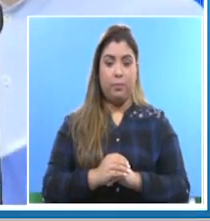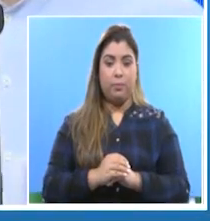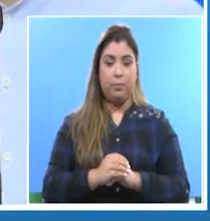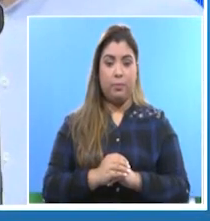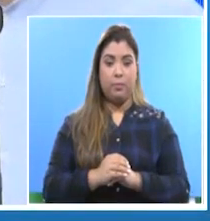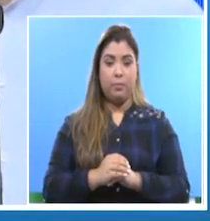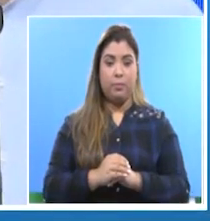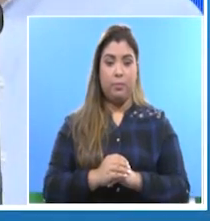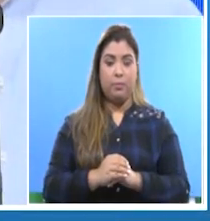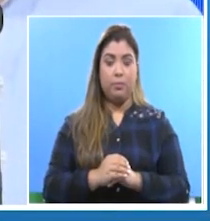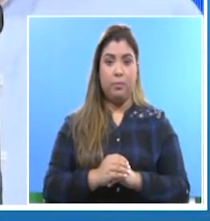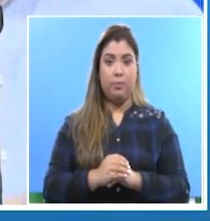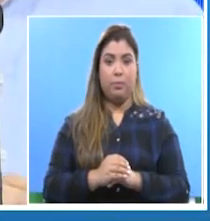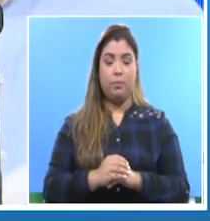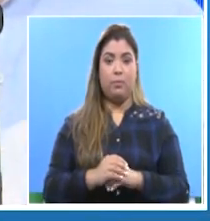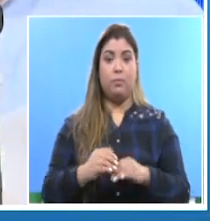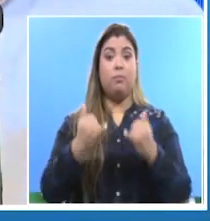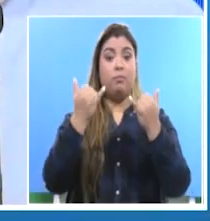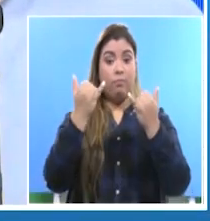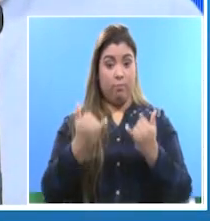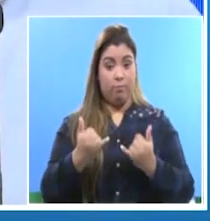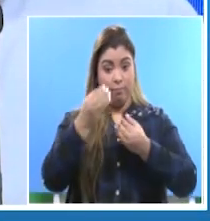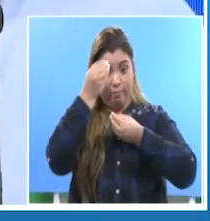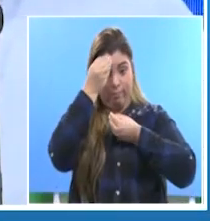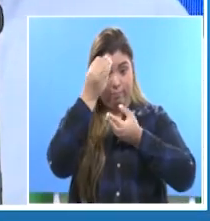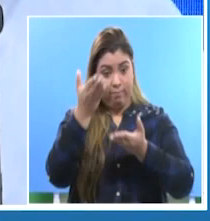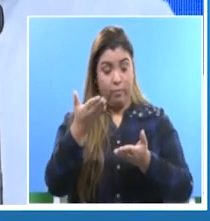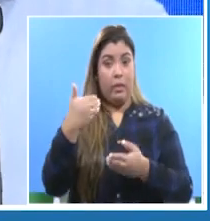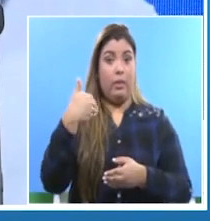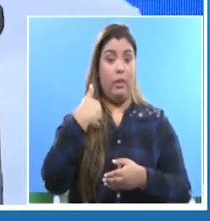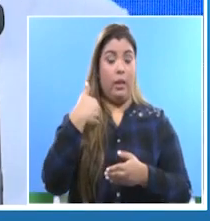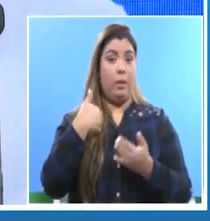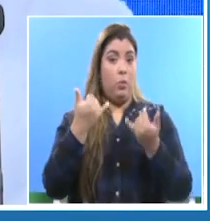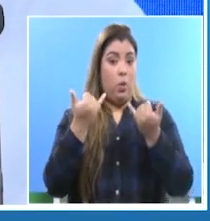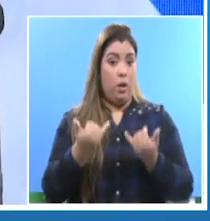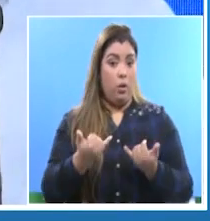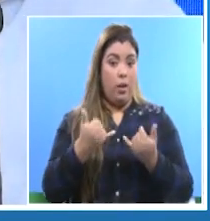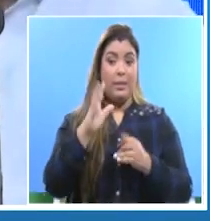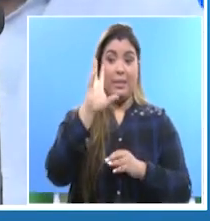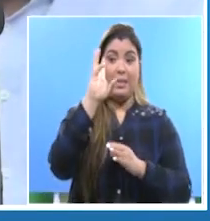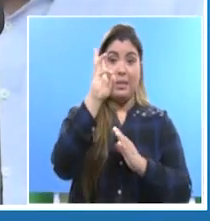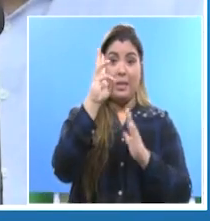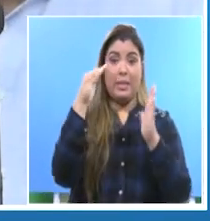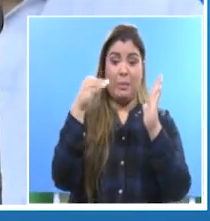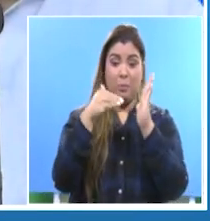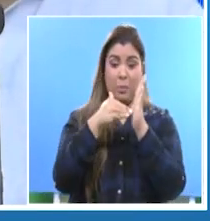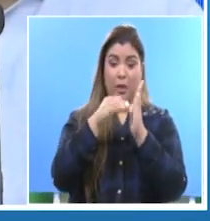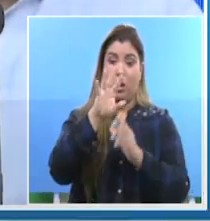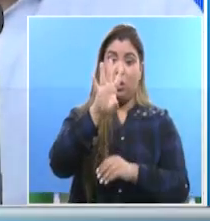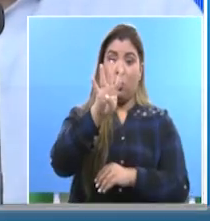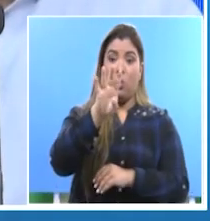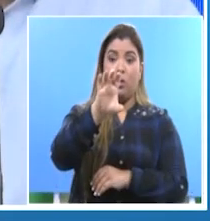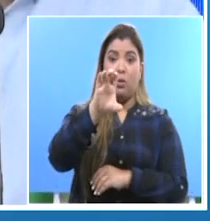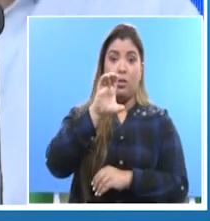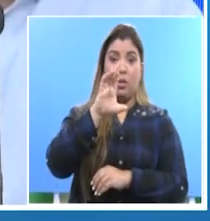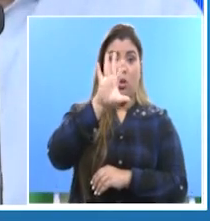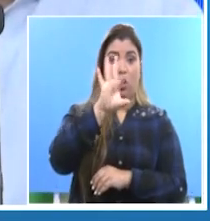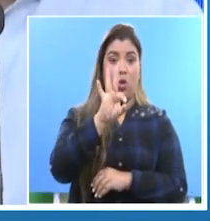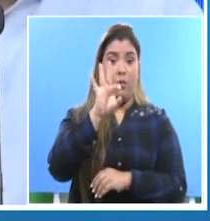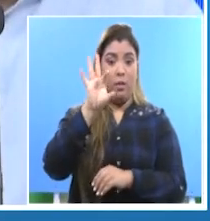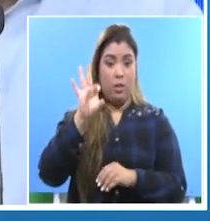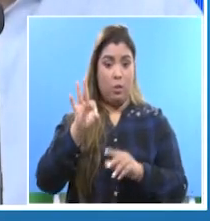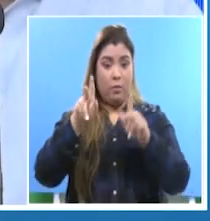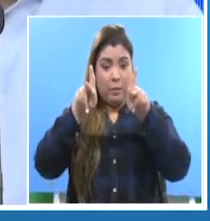Cabe resaltar que en este momento tenemos 6.499 casos